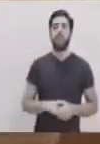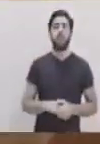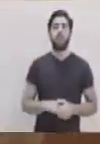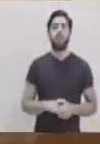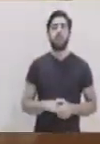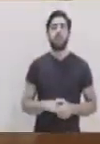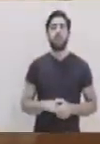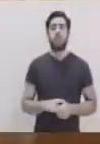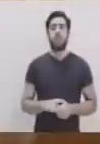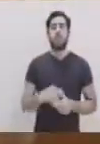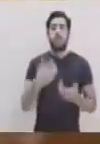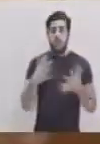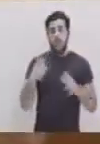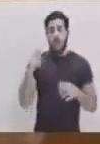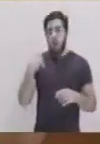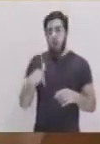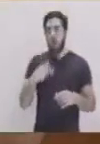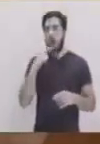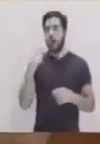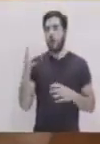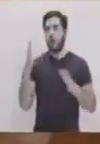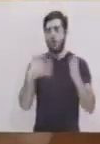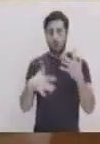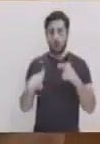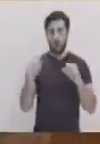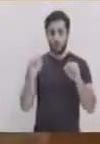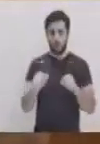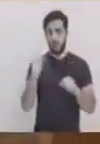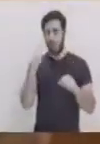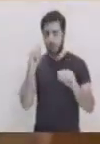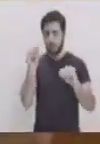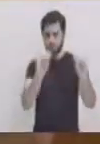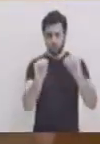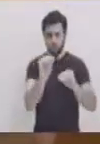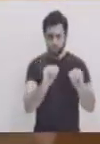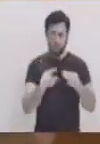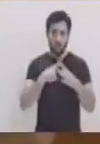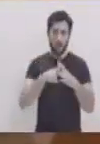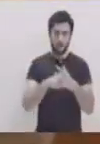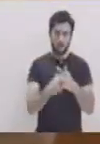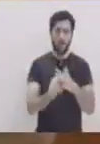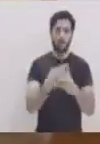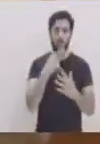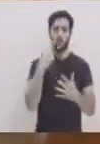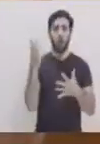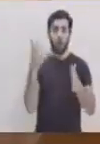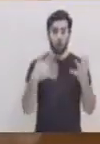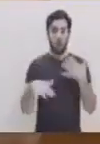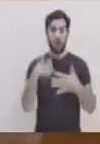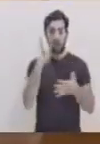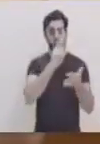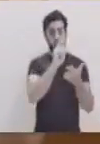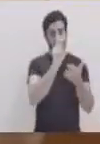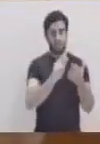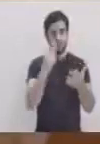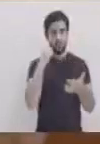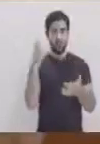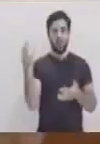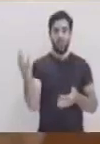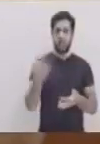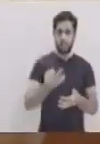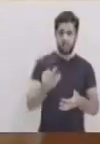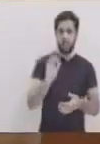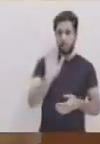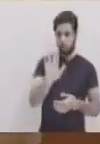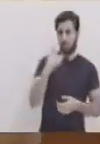permitir realizar específicamente con los colores poder ya comenzar a pintar cada